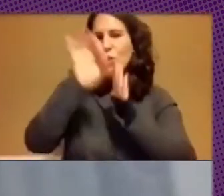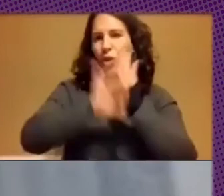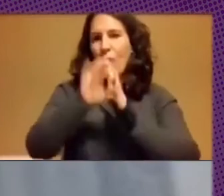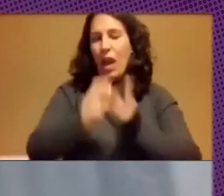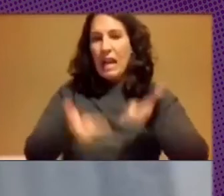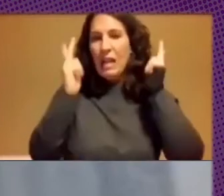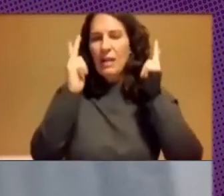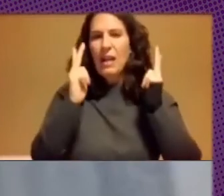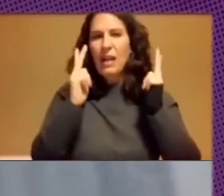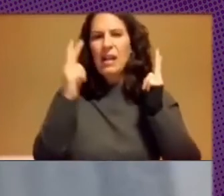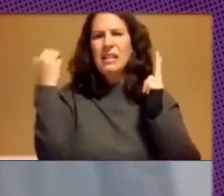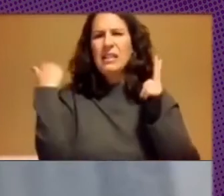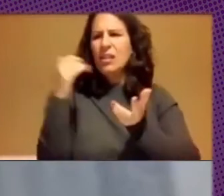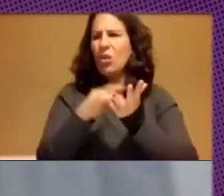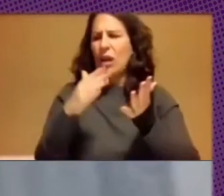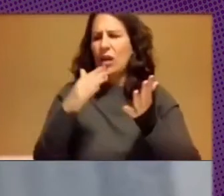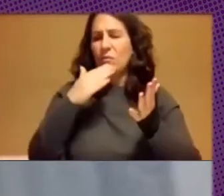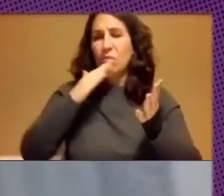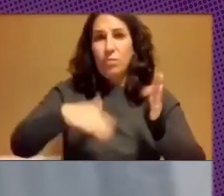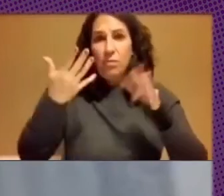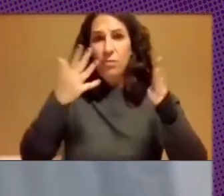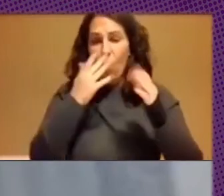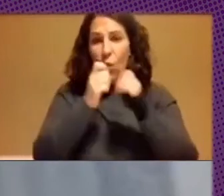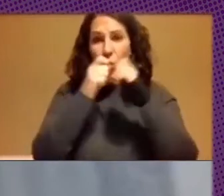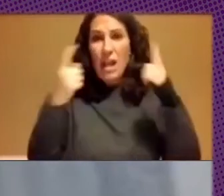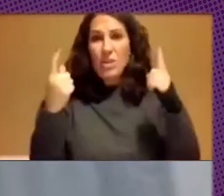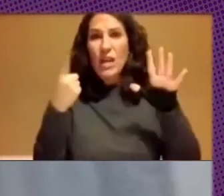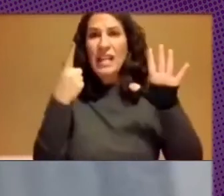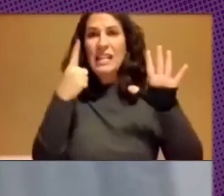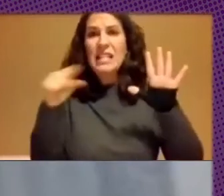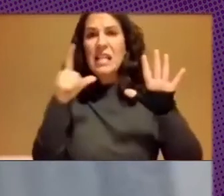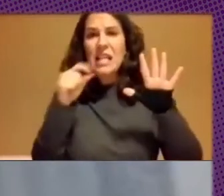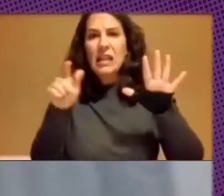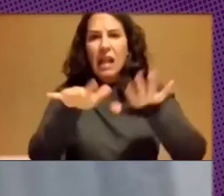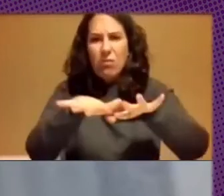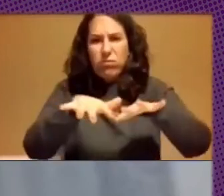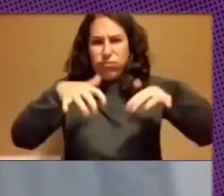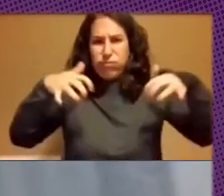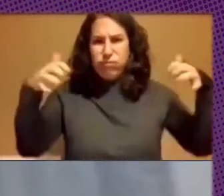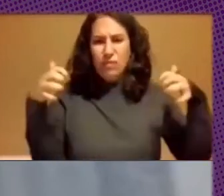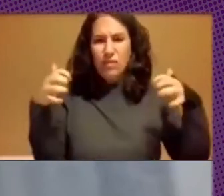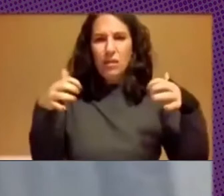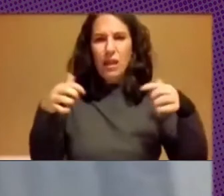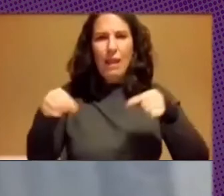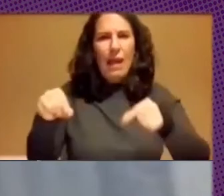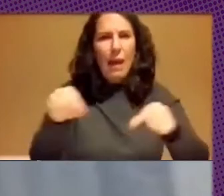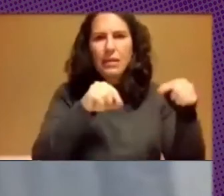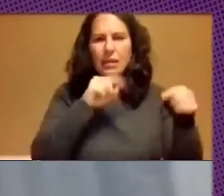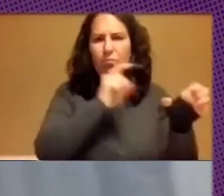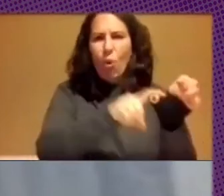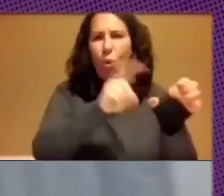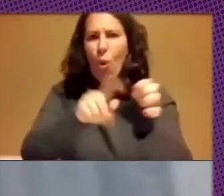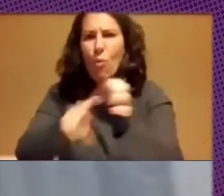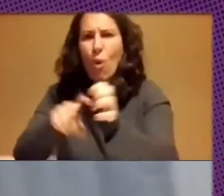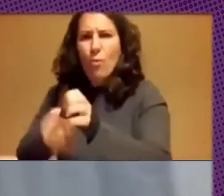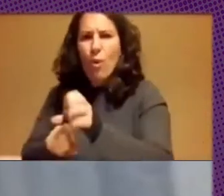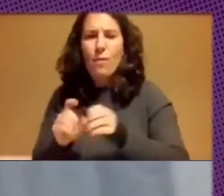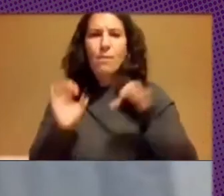60 plenarios en un año, o sea, íbamos a debates a todos lados, nos preparábamos,